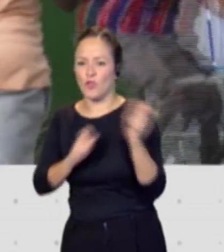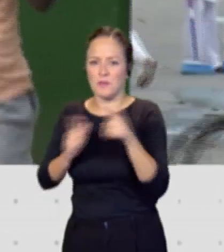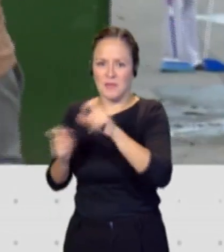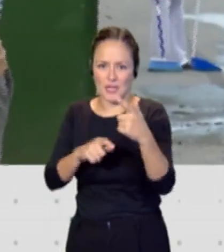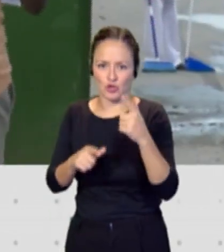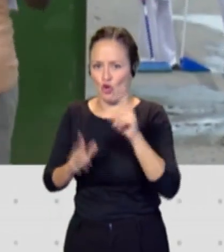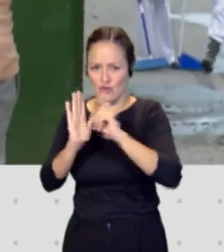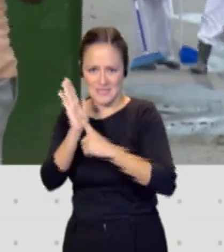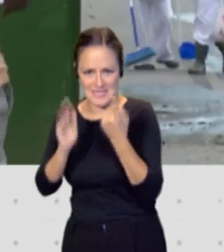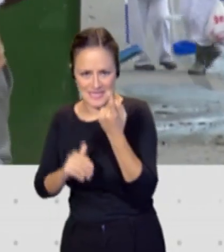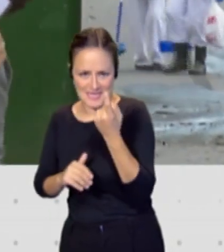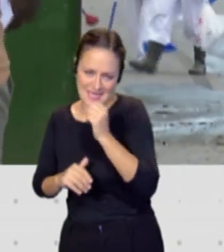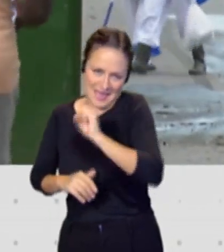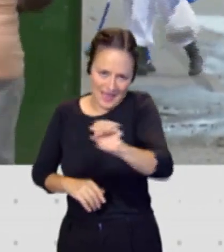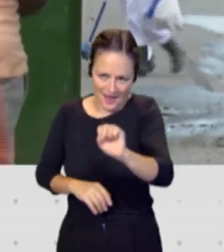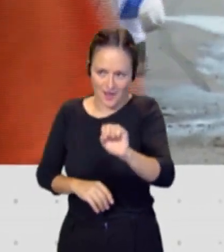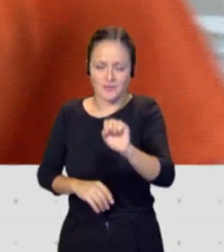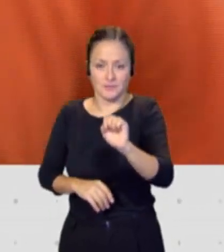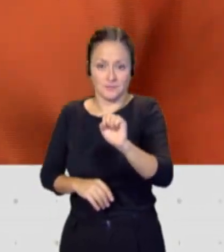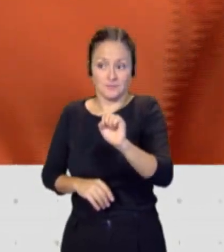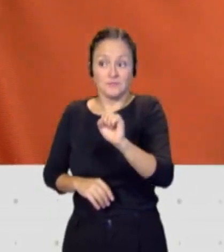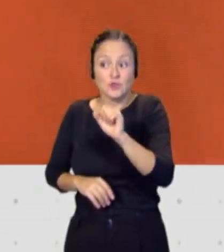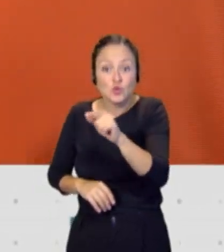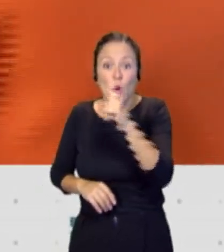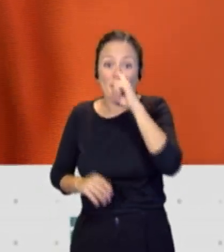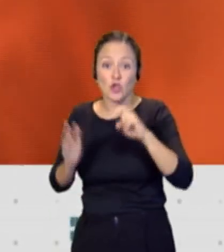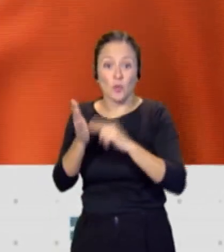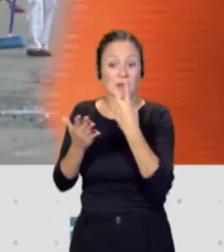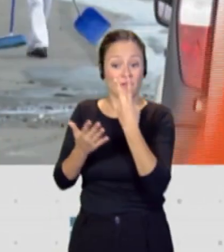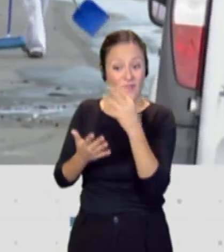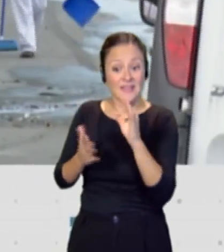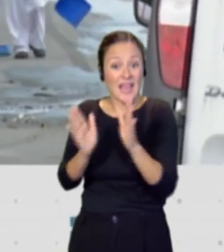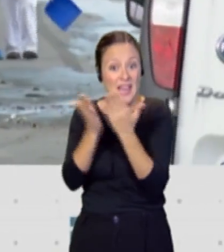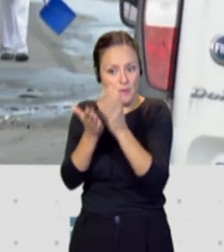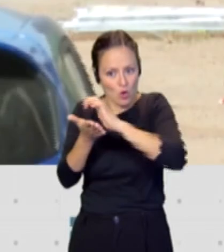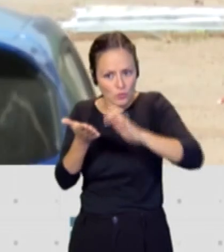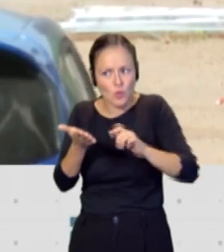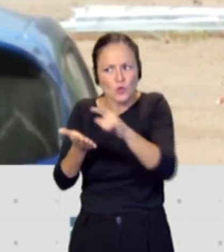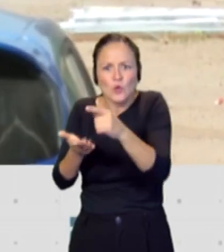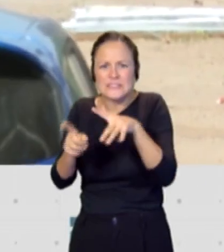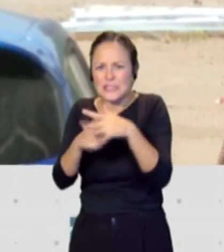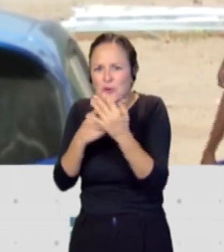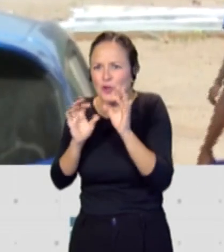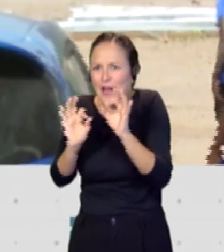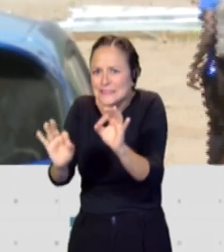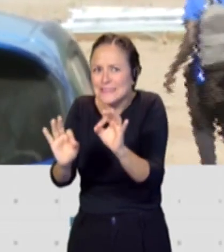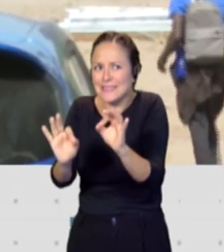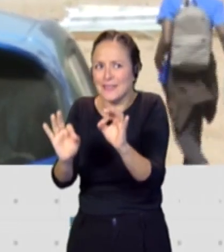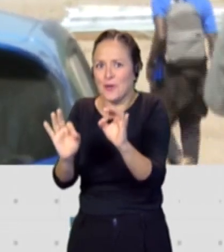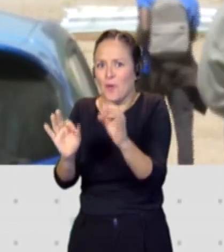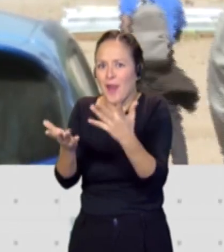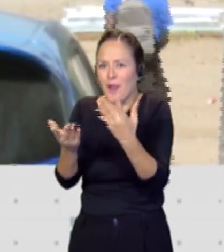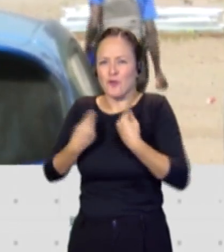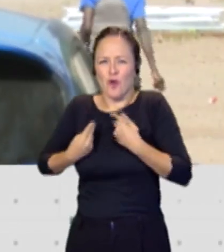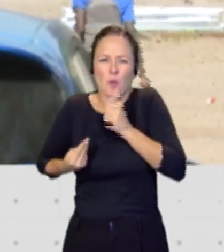en 2020. ¿Cómo se gestiona una situación así? Usted no se ha rendido, sigue denunciando las mismas cosas por las que fue acusada.